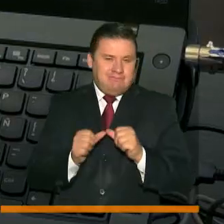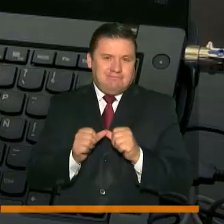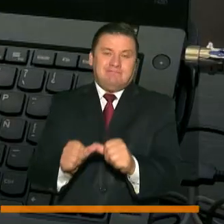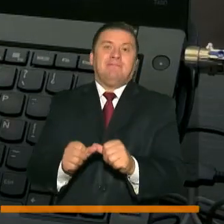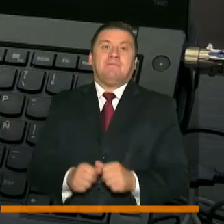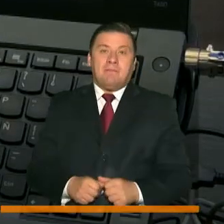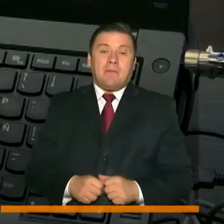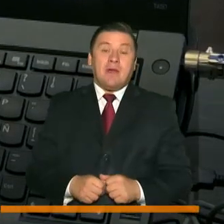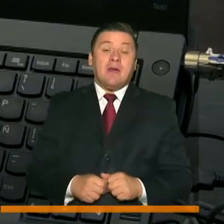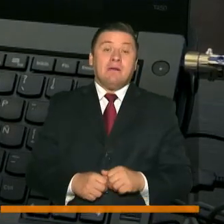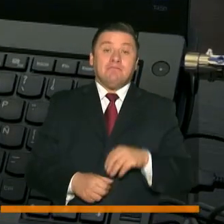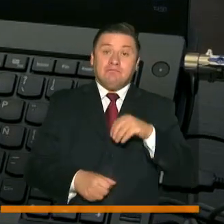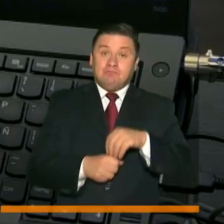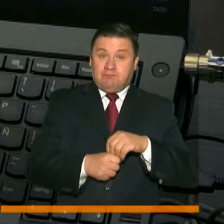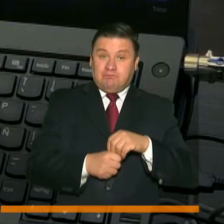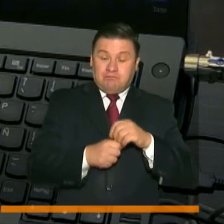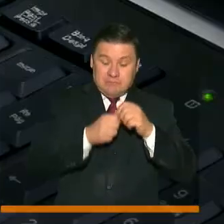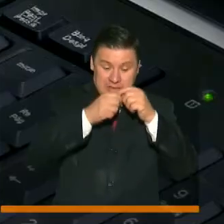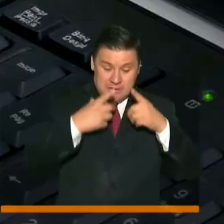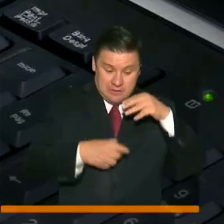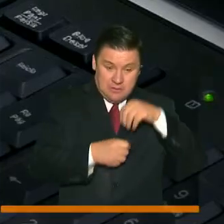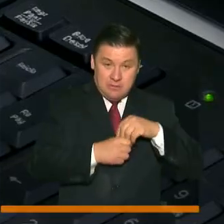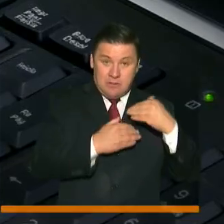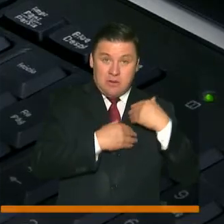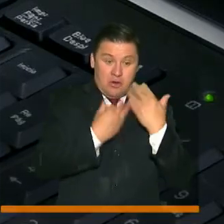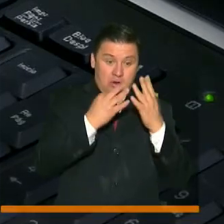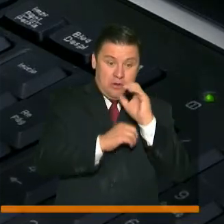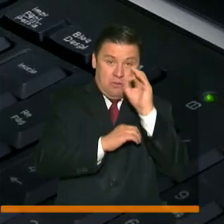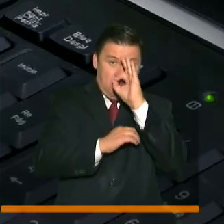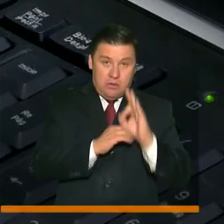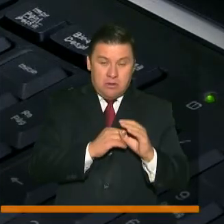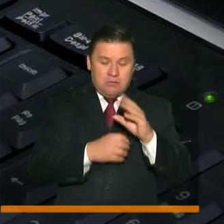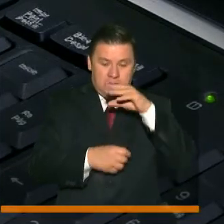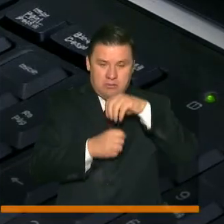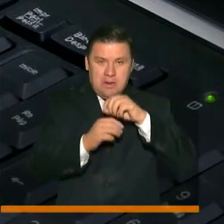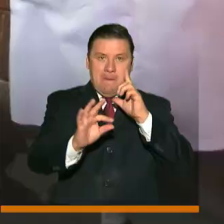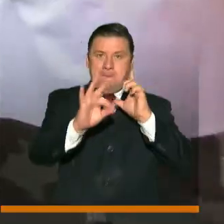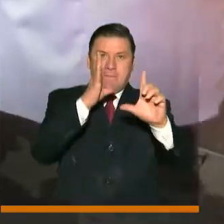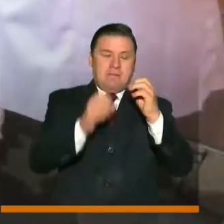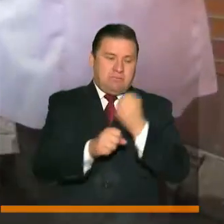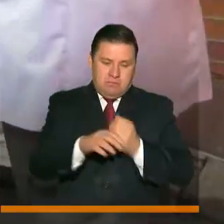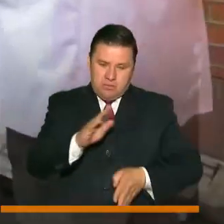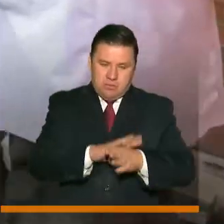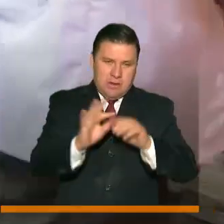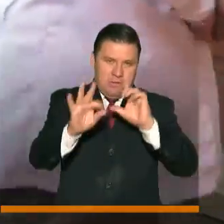En el sector público, el 80% de los funcionarios permanecerá en virtualidad.